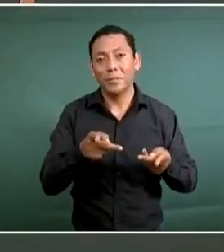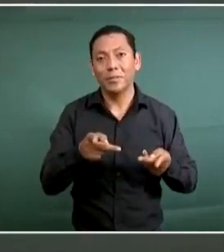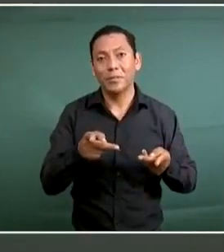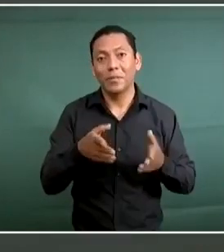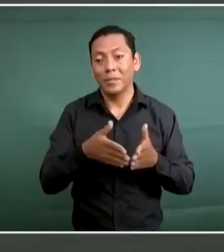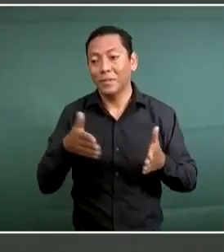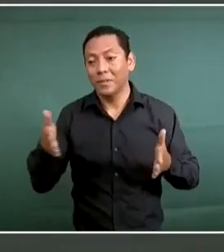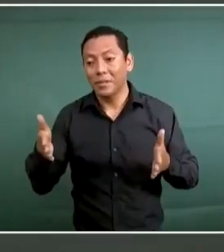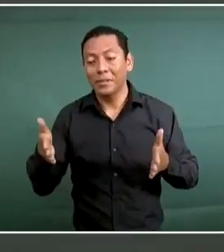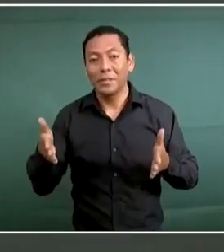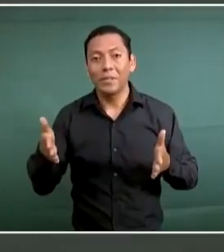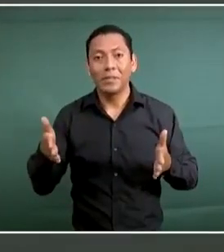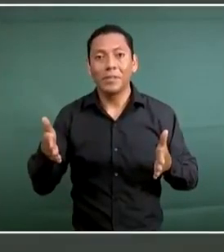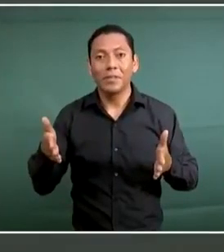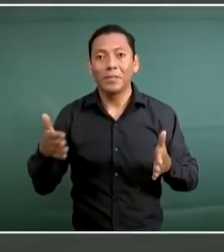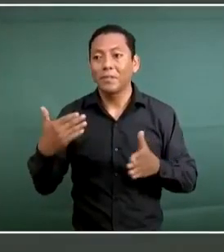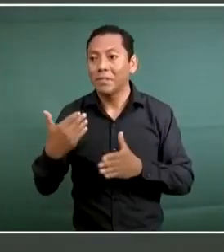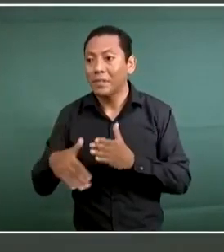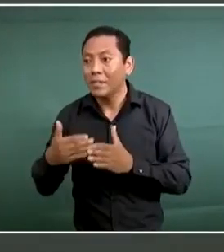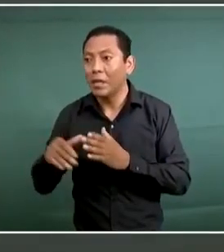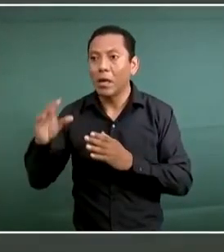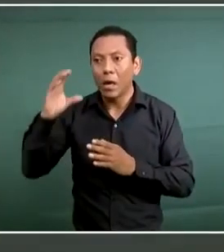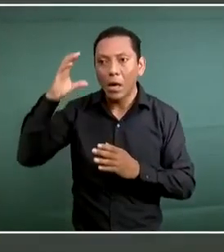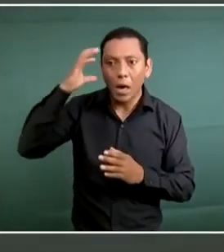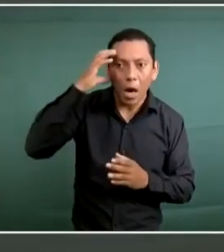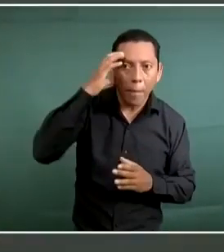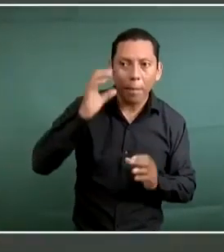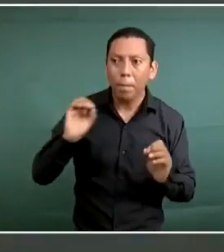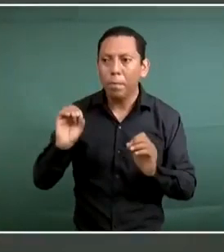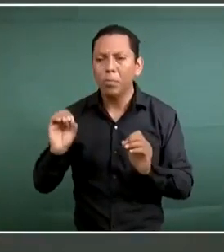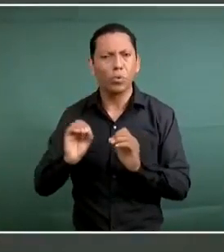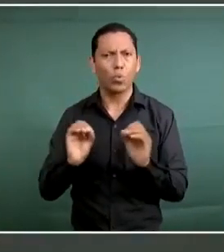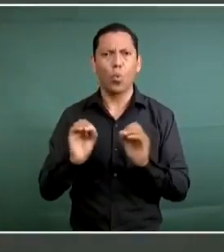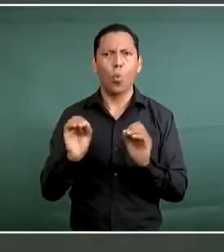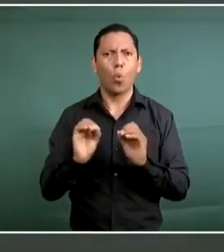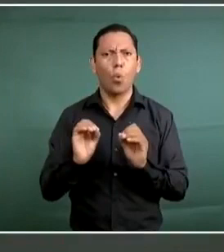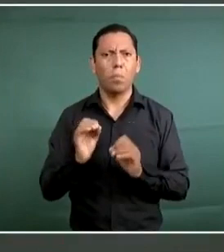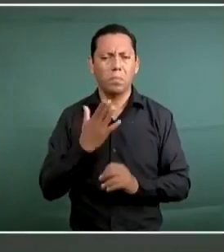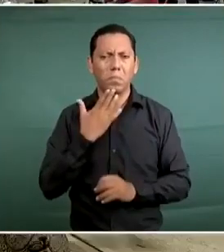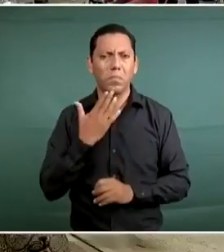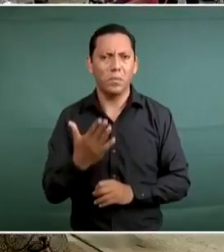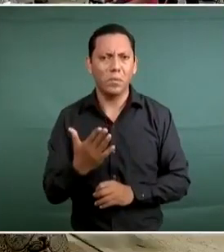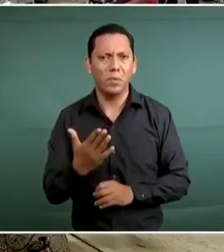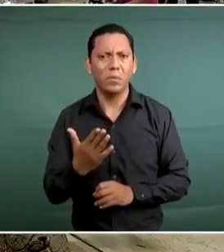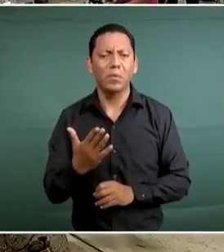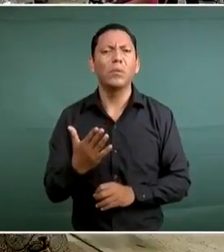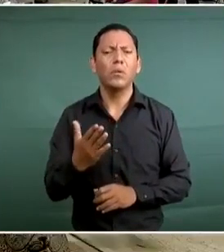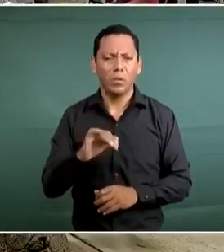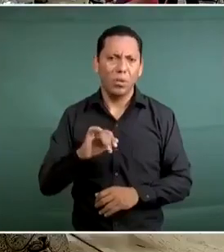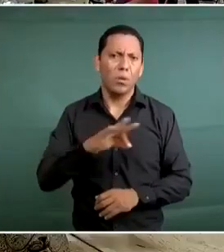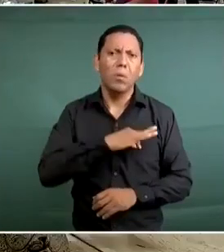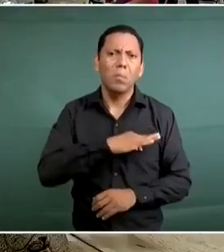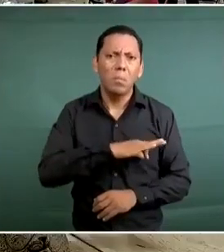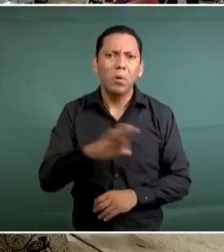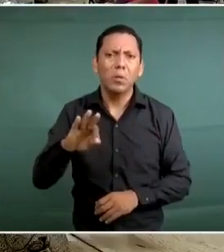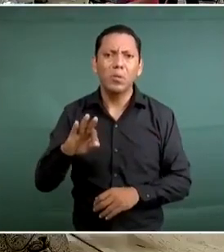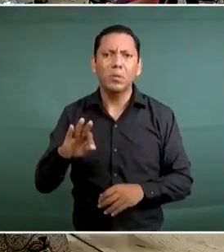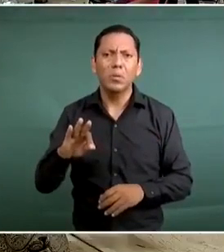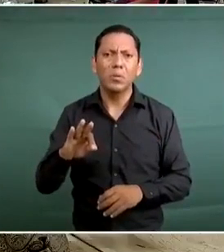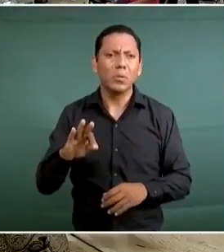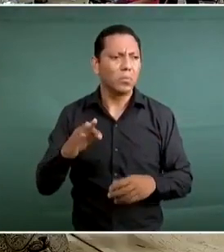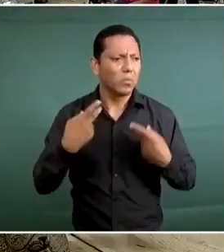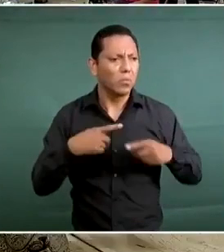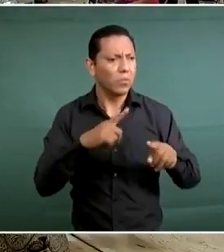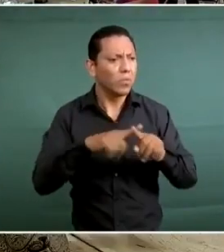que no nos faltaran camas, que se pueda hospitalizar